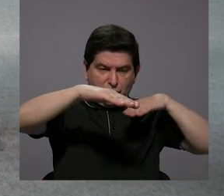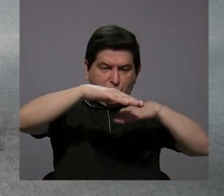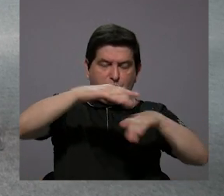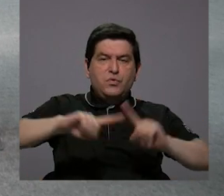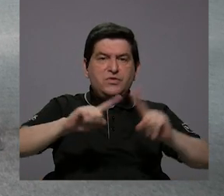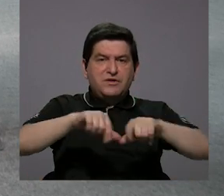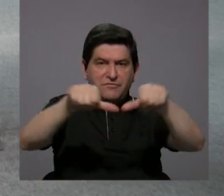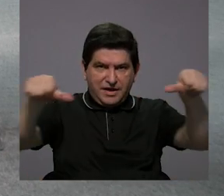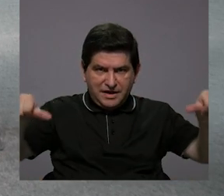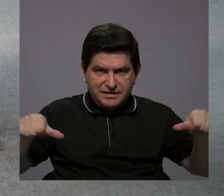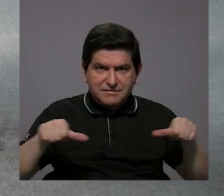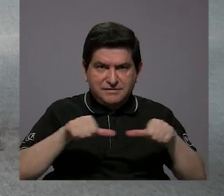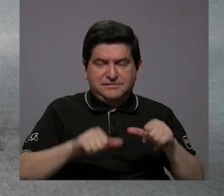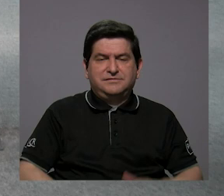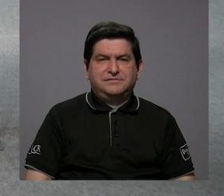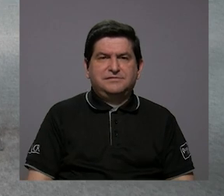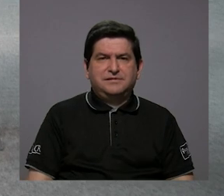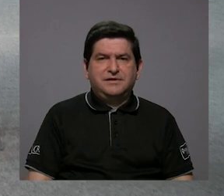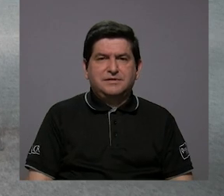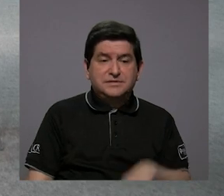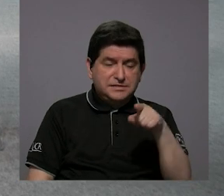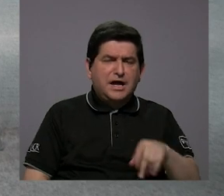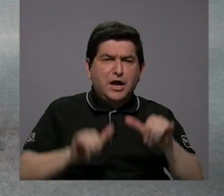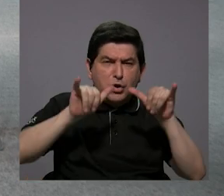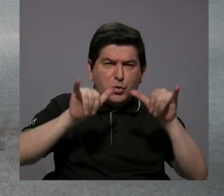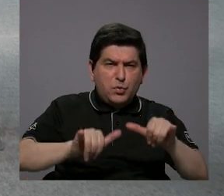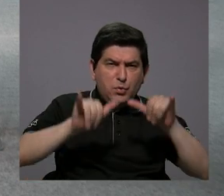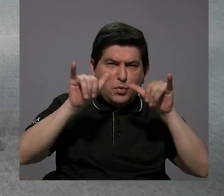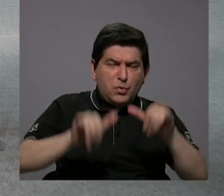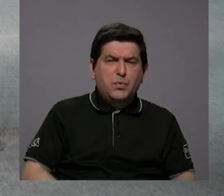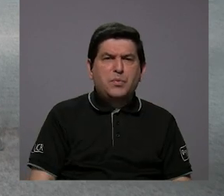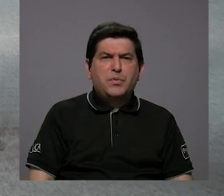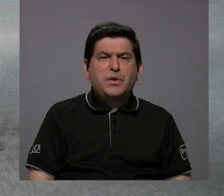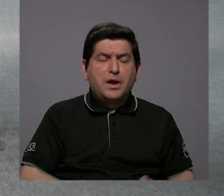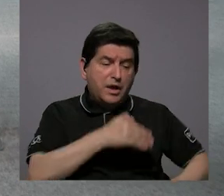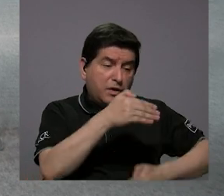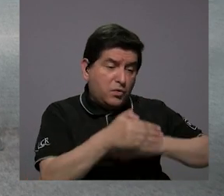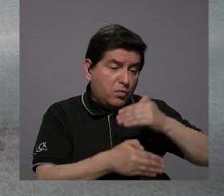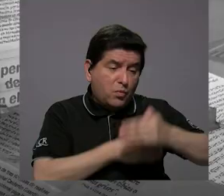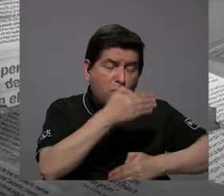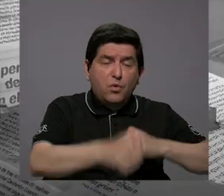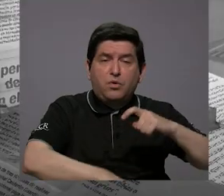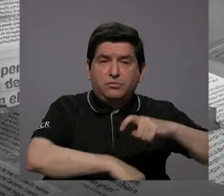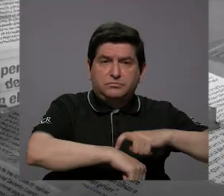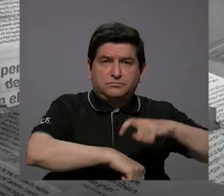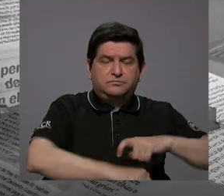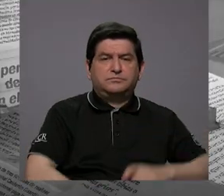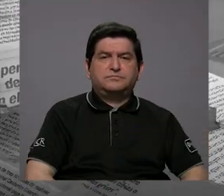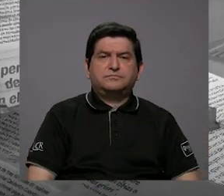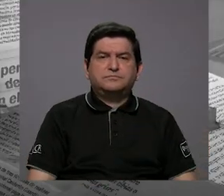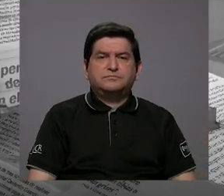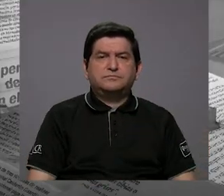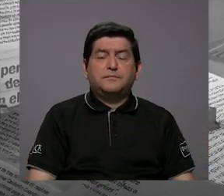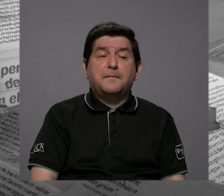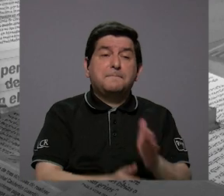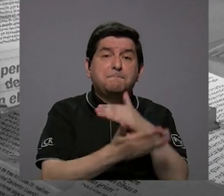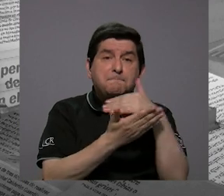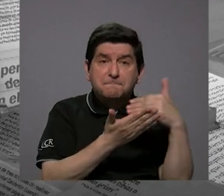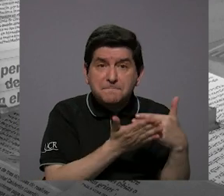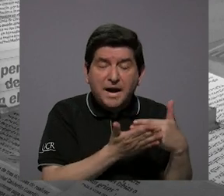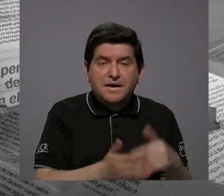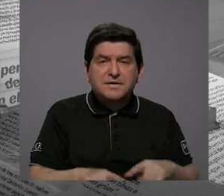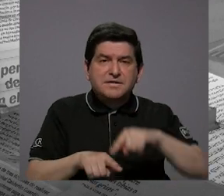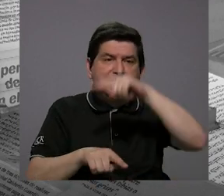algunos sectores. Se ha acumulado ahí a lo largo de un proceso como parte